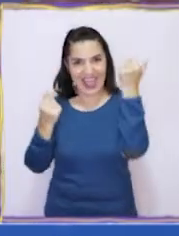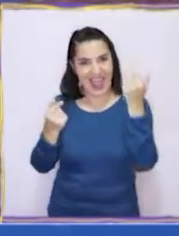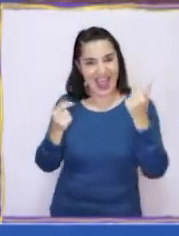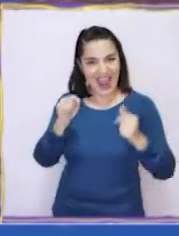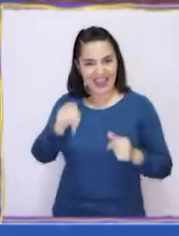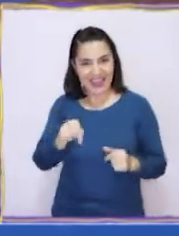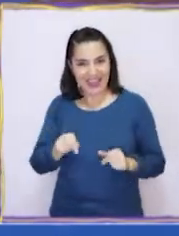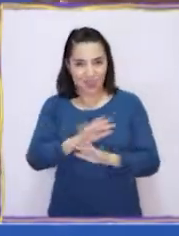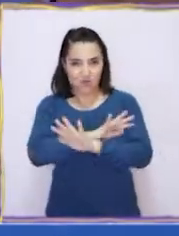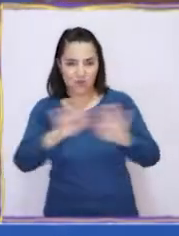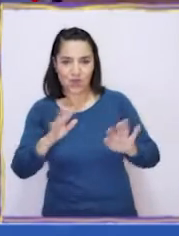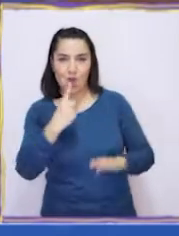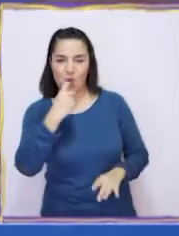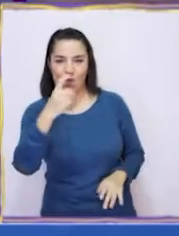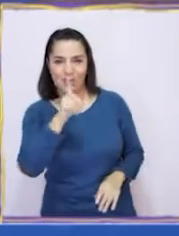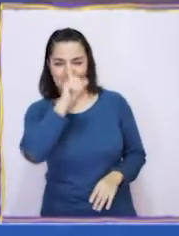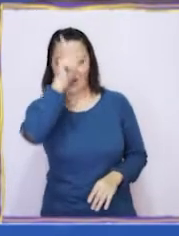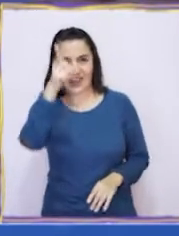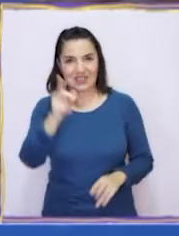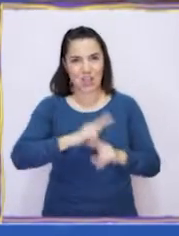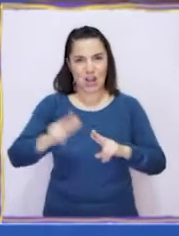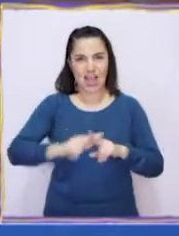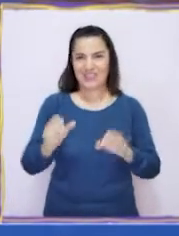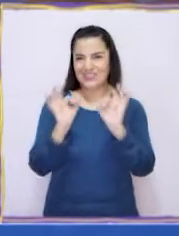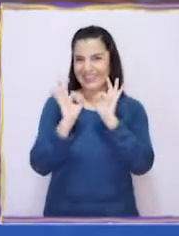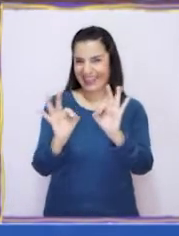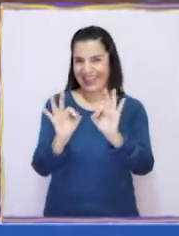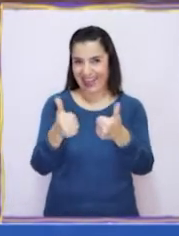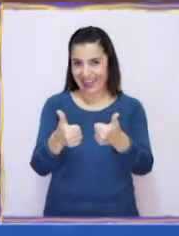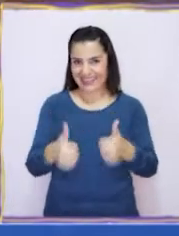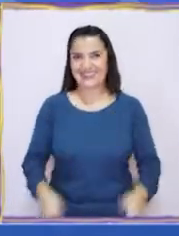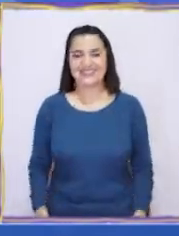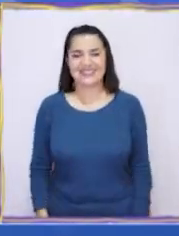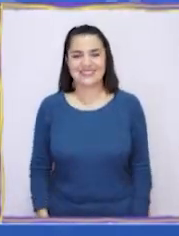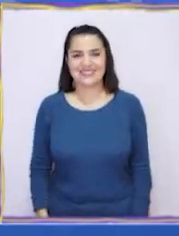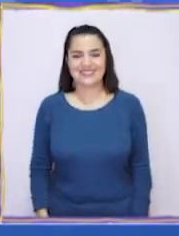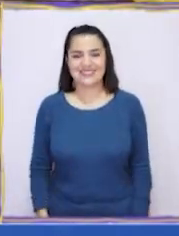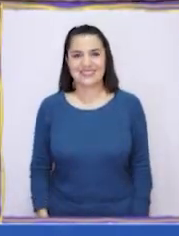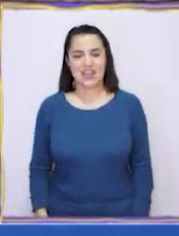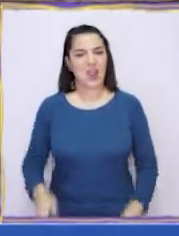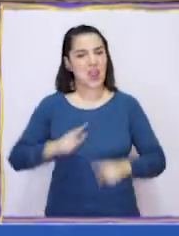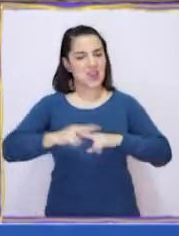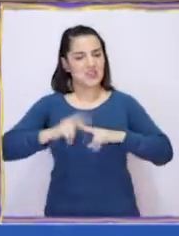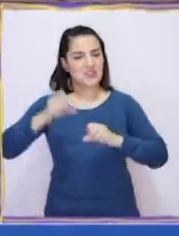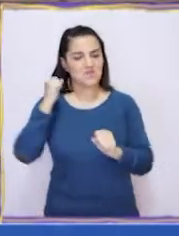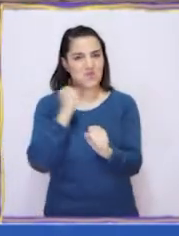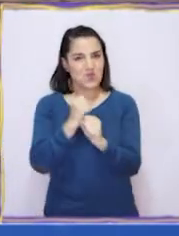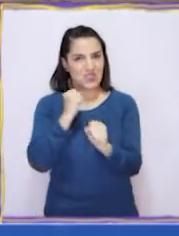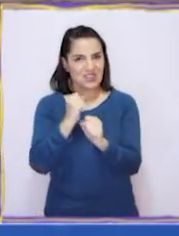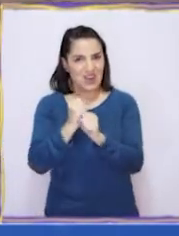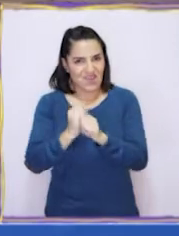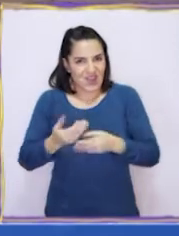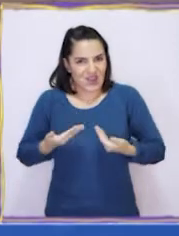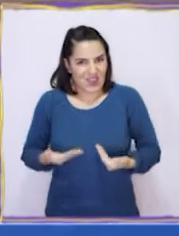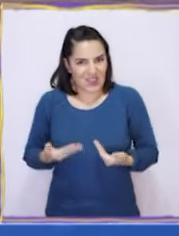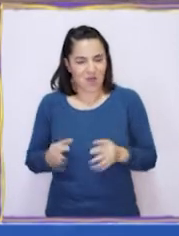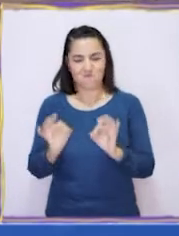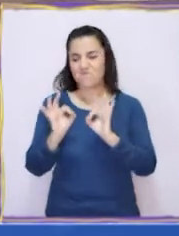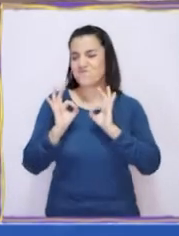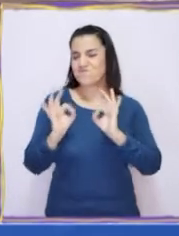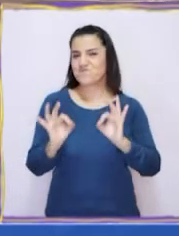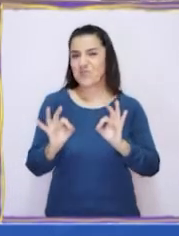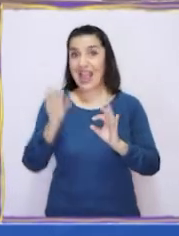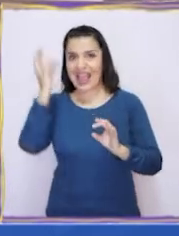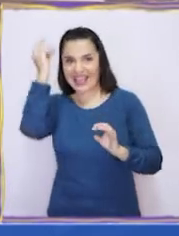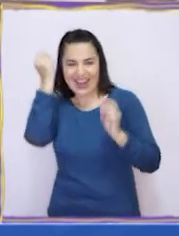alternativos a los cuentos clásicos! ¡Lo han hecho genial! Hicimos un gran trabajo el día de